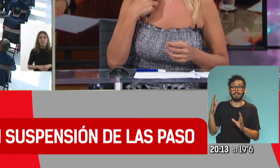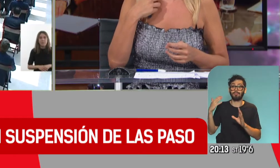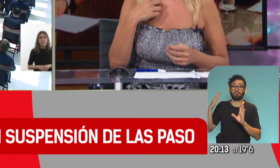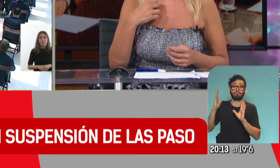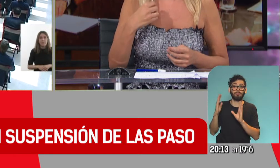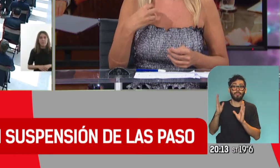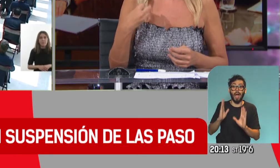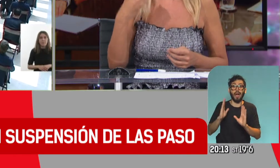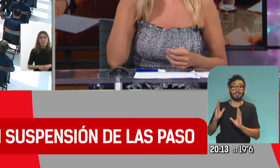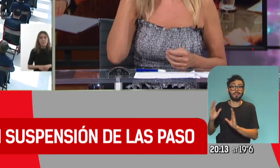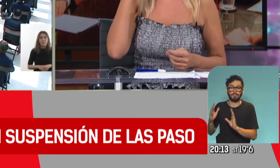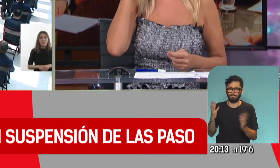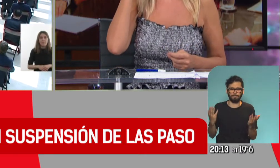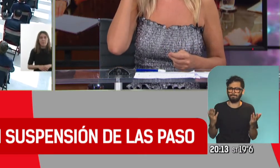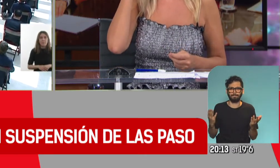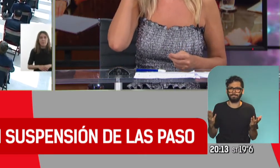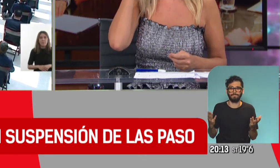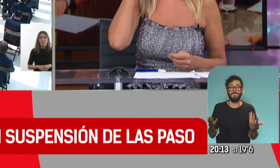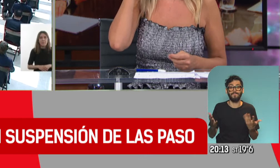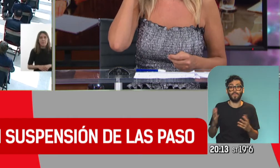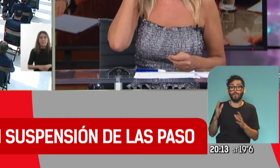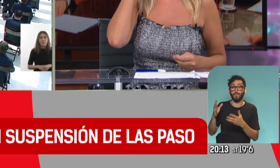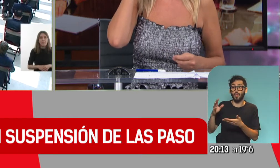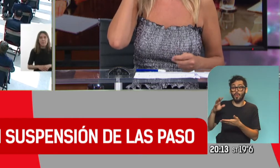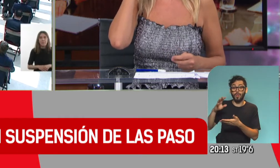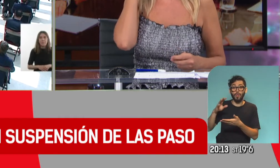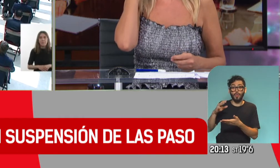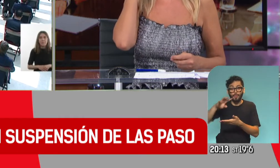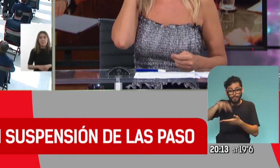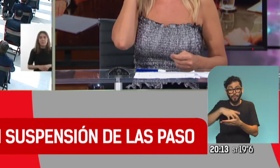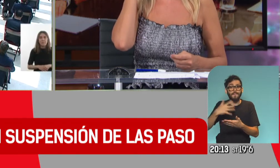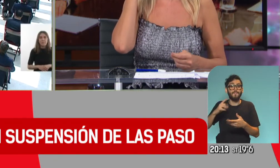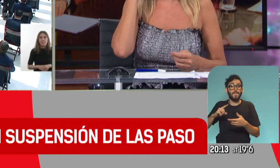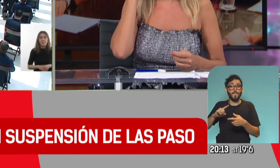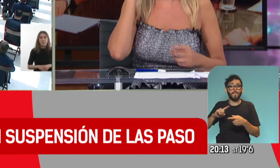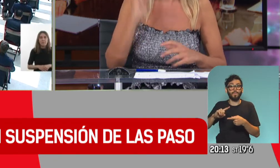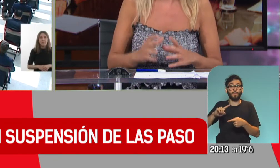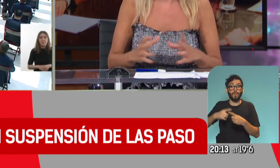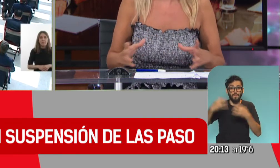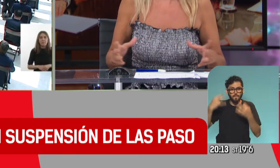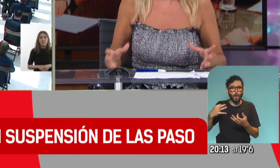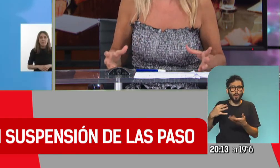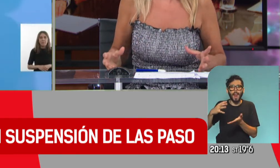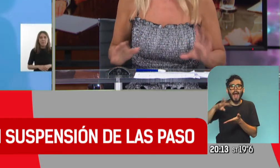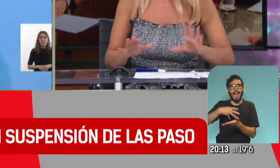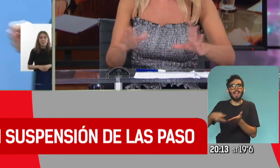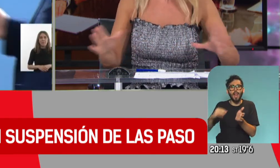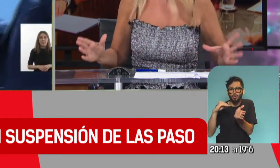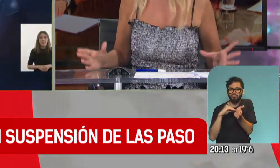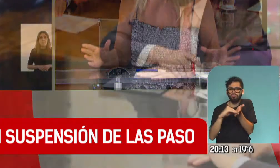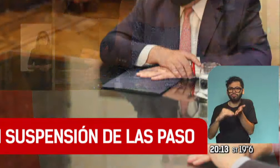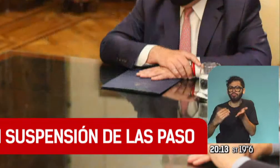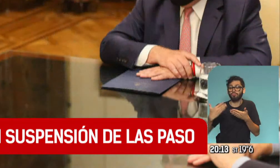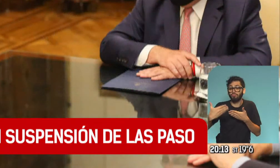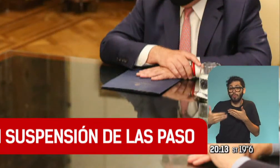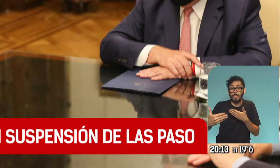calendario que marcaba que... Bueno, calendario que el gobierno ya estaba avanzando con el calendario formal, y esto también hay que decirlo, y desde el gobierno lo que dicen es, nosotros sí